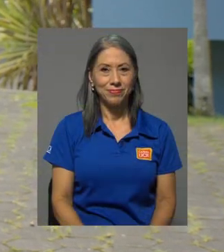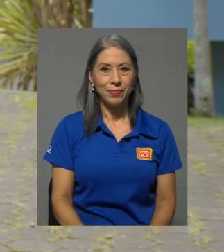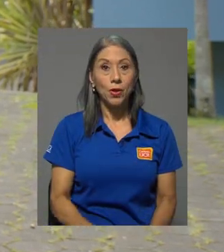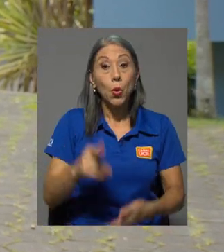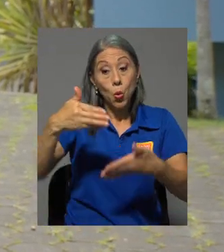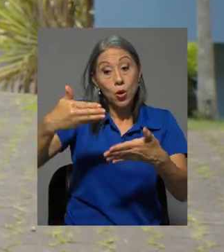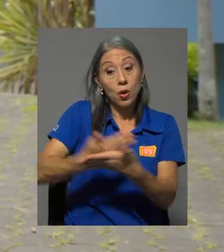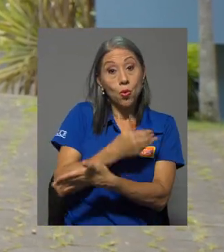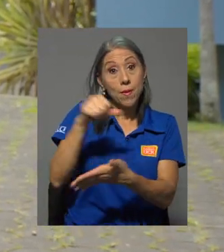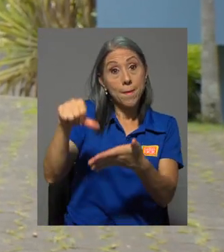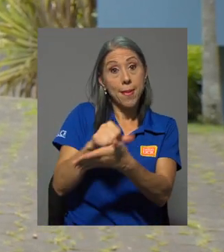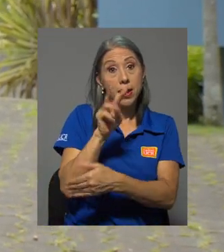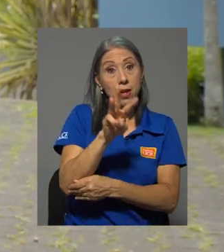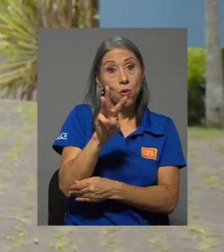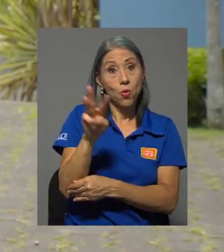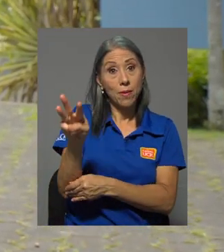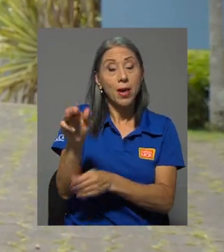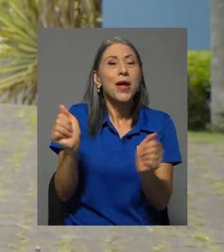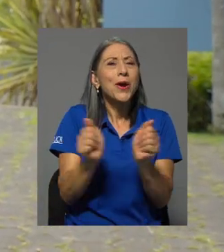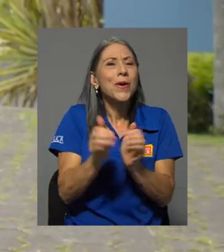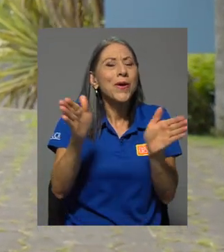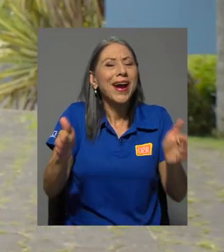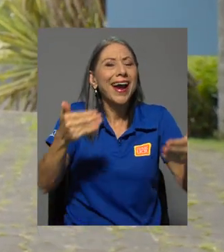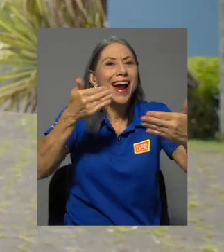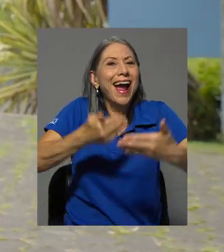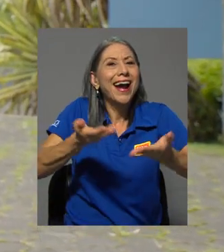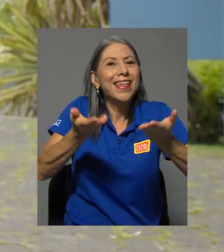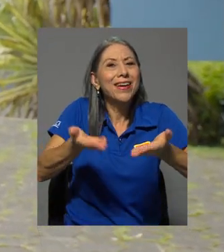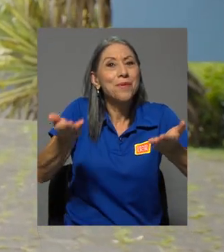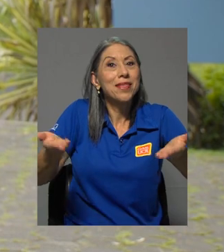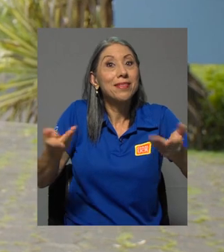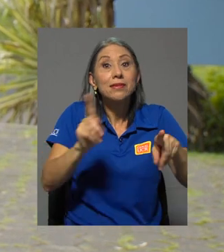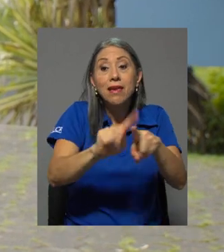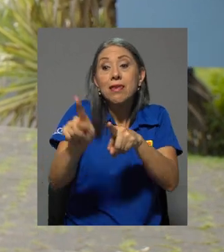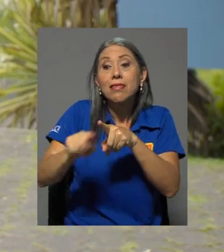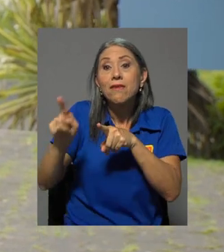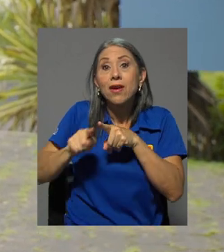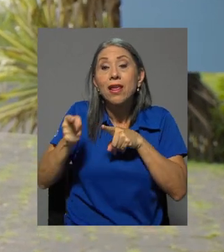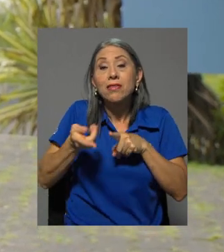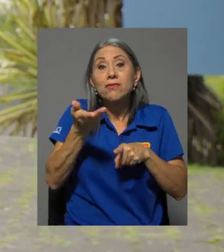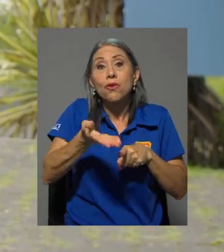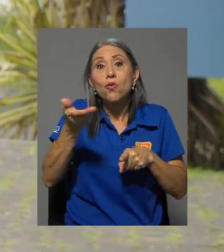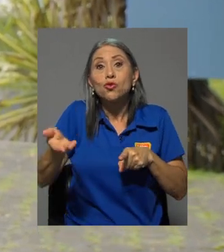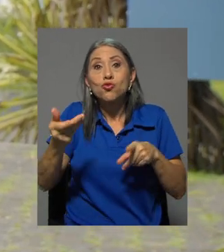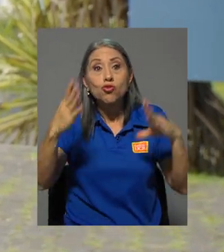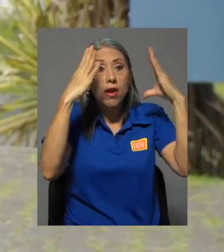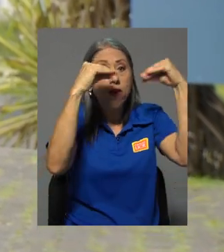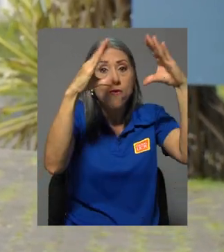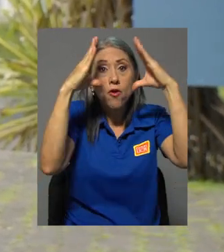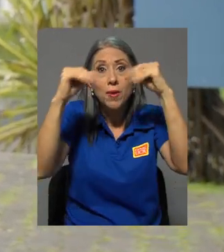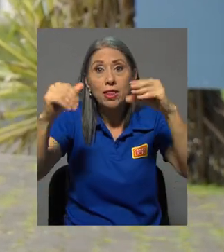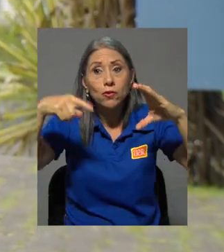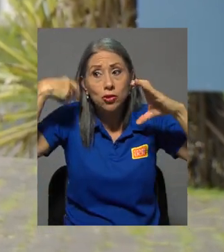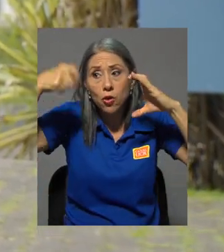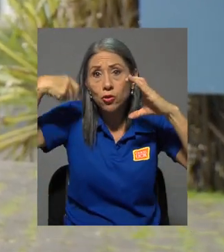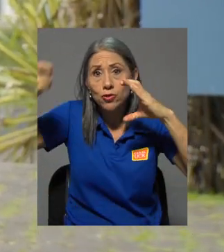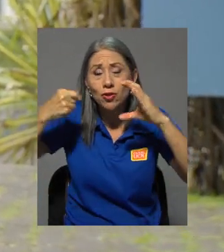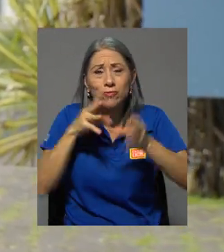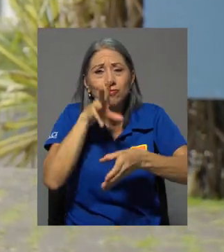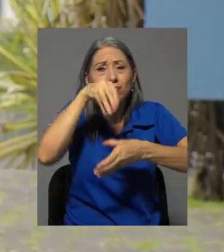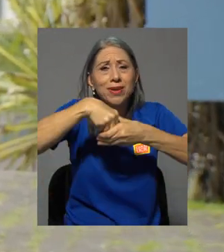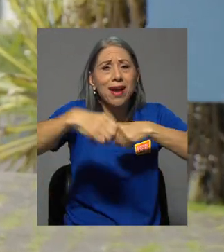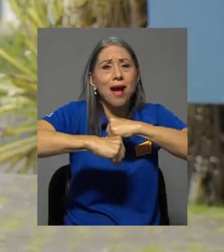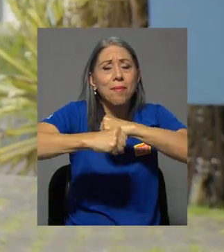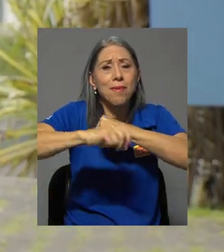Una nueva página web con una caja de herramientas y diferentes recursos informativos y audiovisuales conforman la